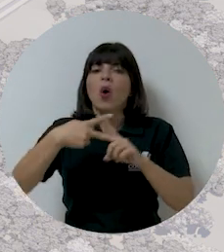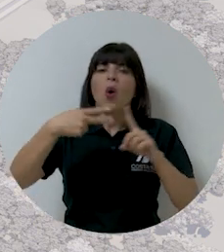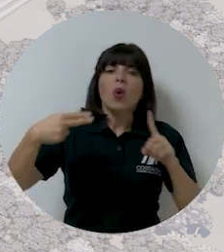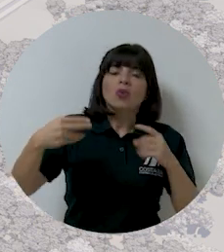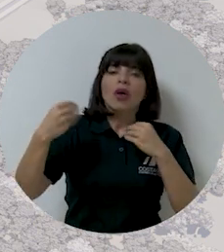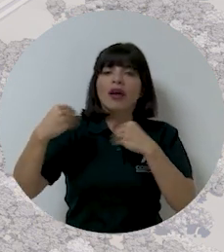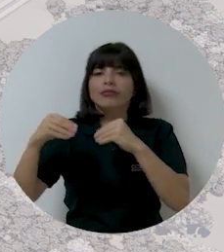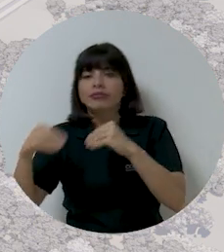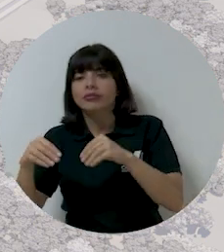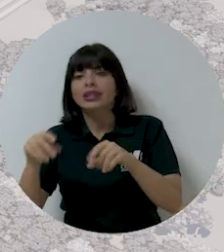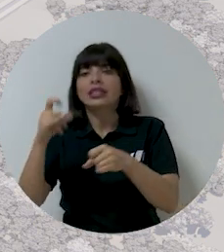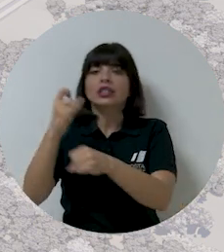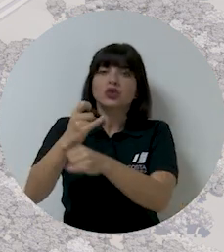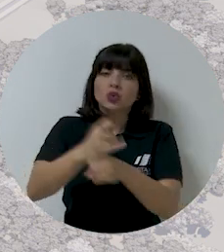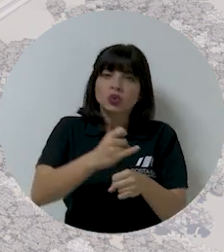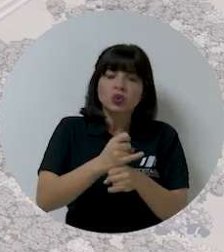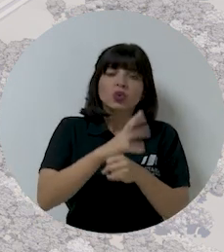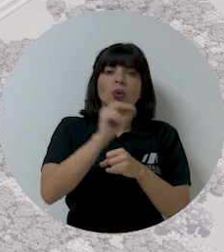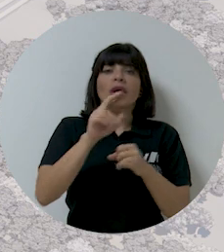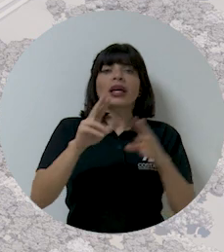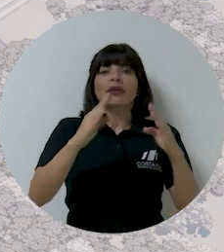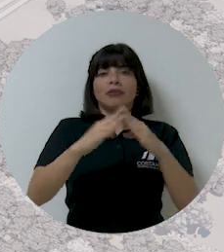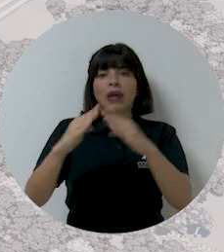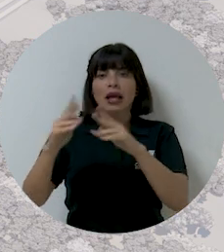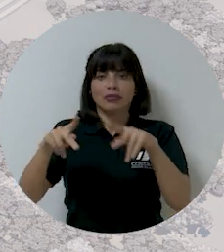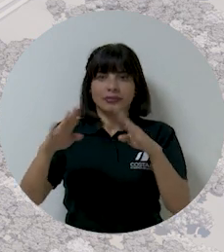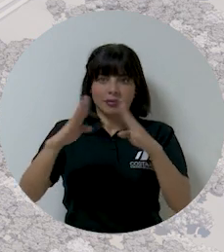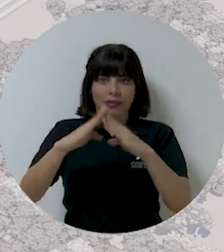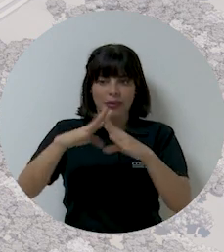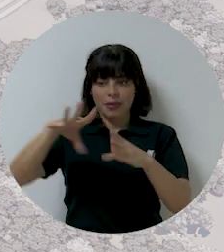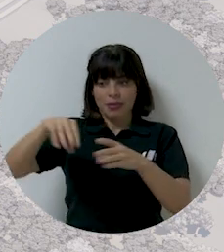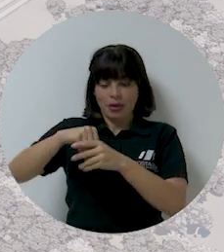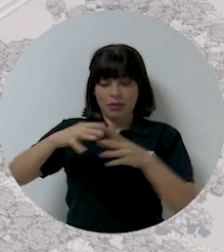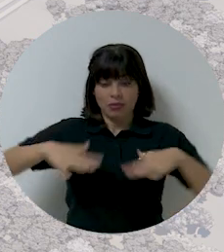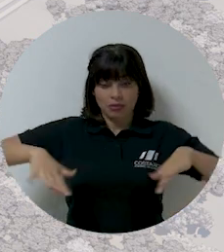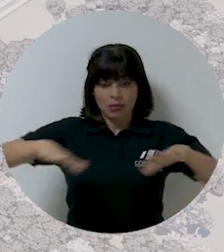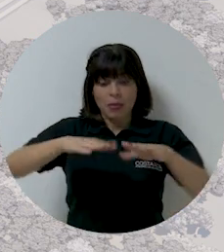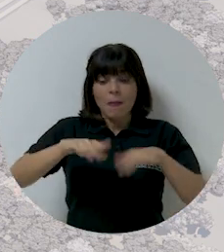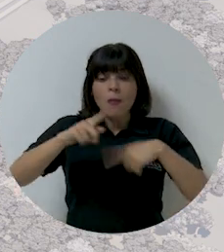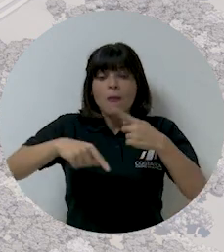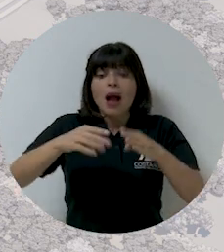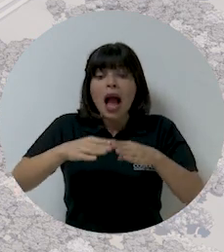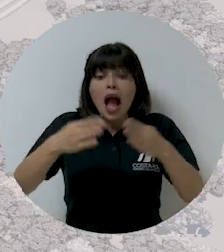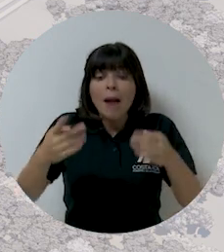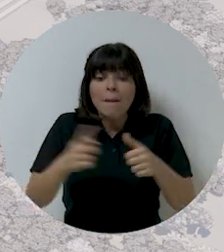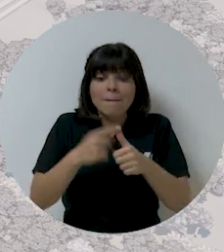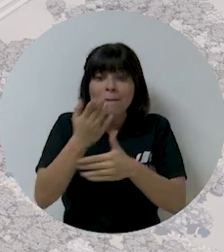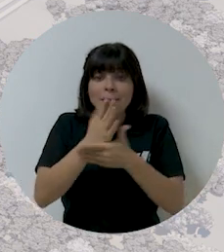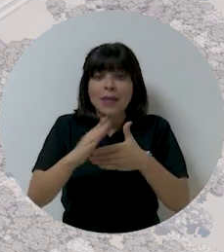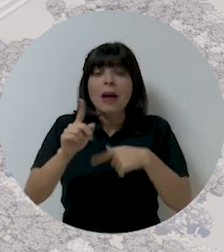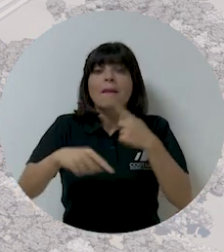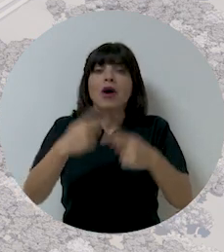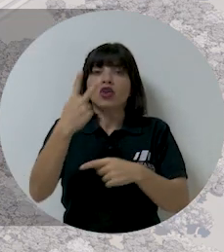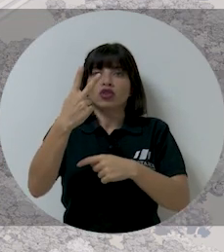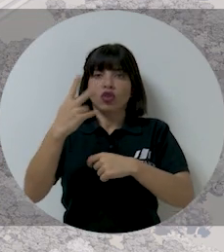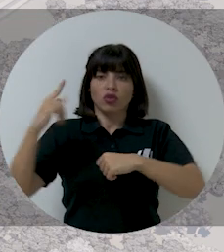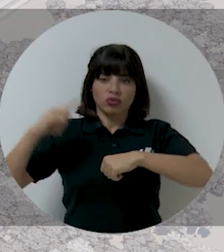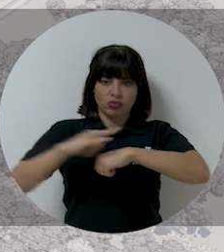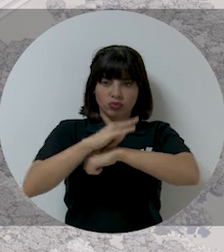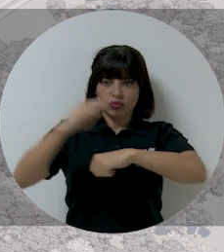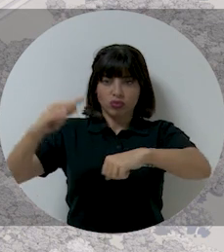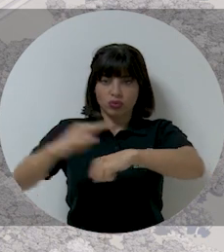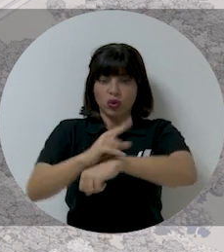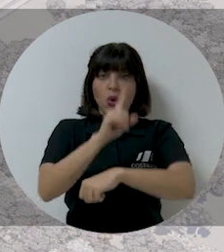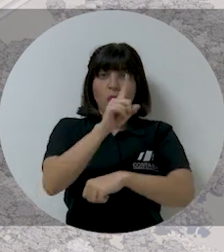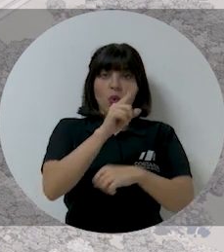desarrollos comerciales, institucionales y residenciales. Desde su apertura y en su primera fase, contará con dos pistas y una vía